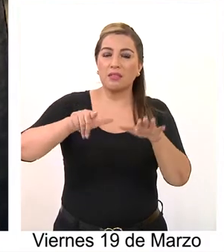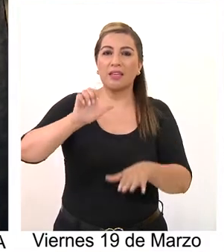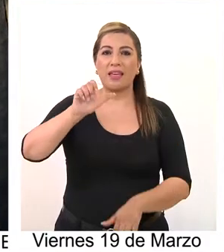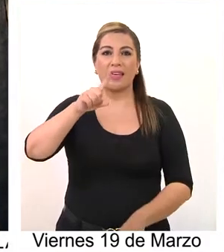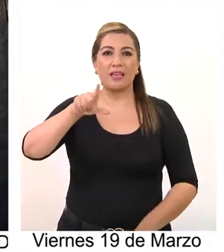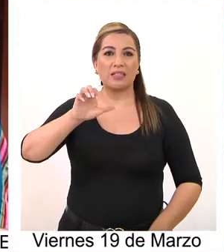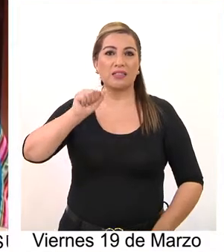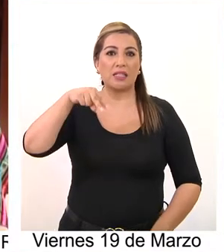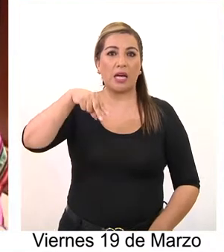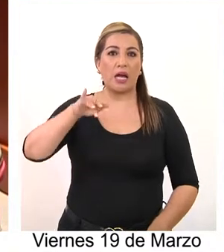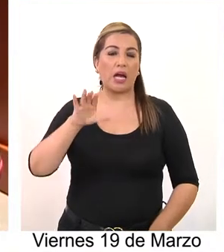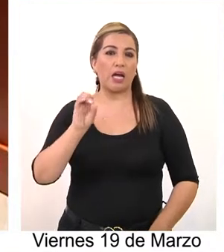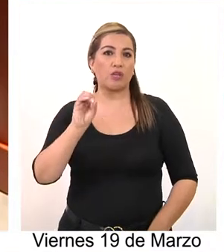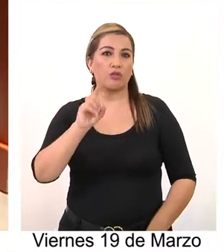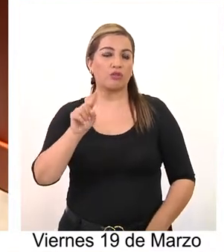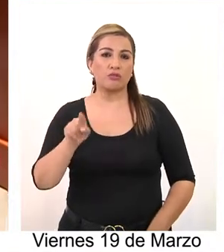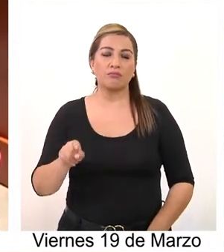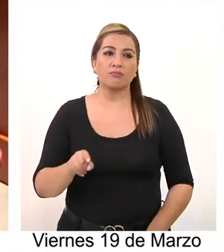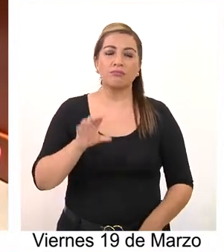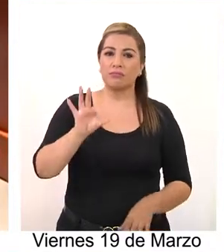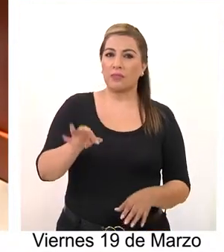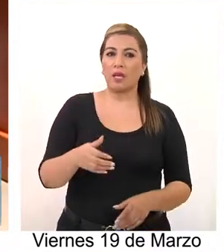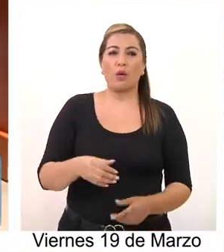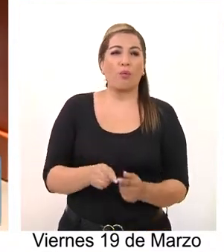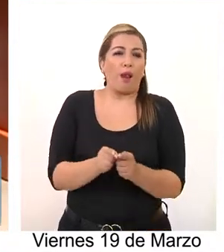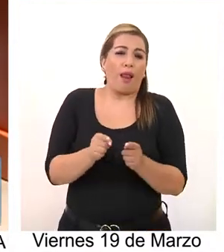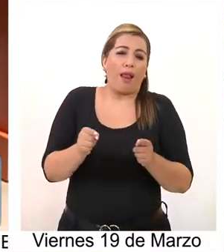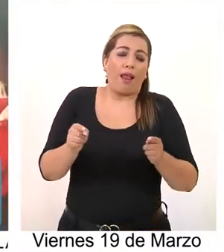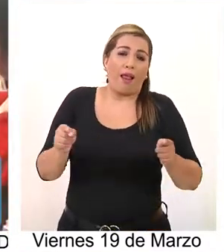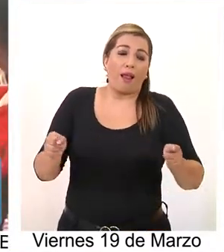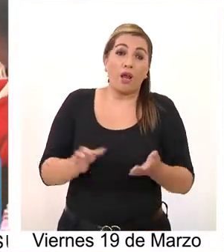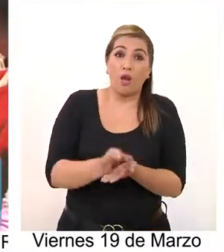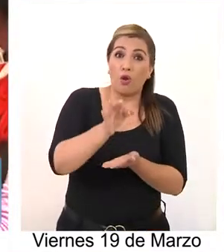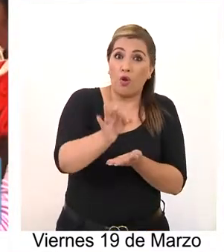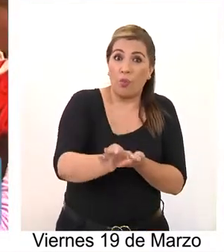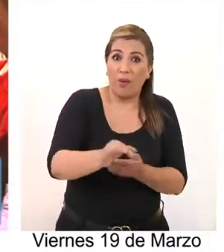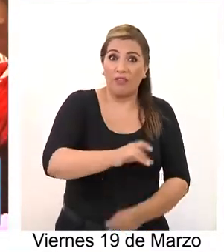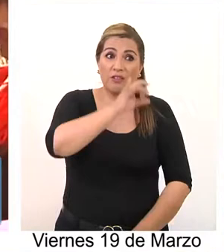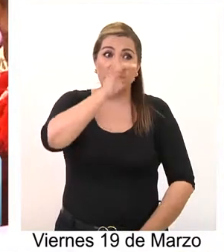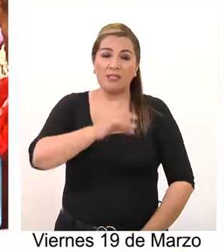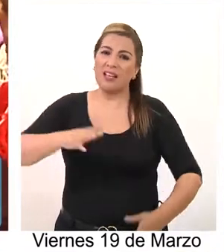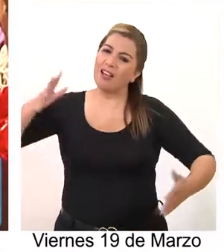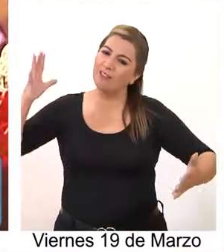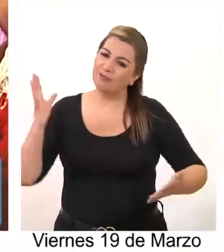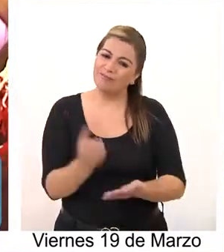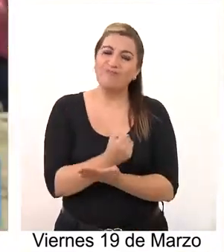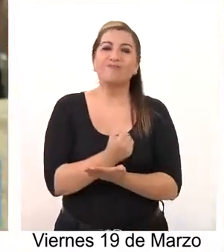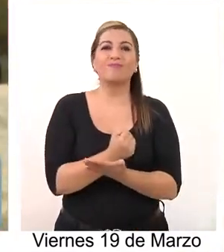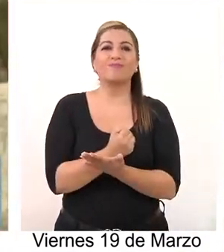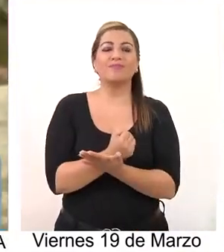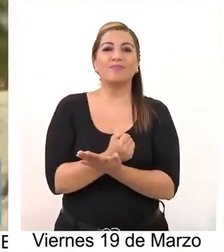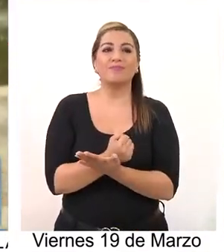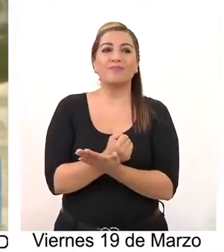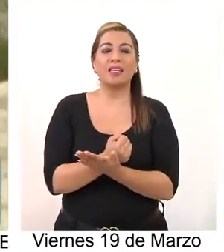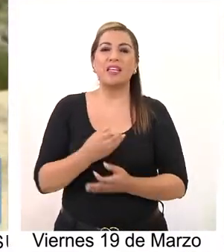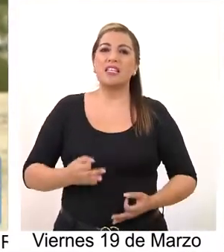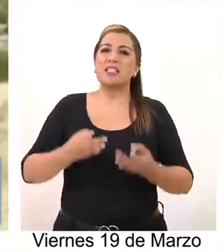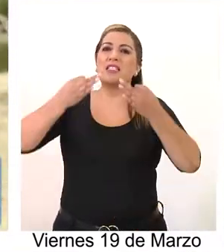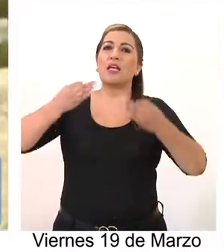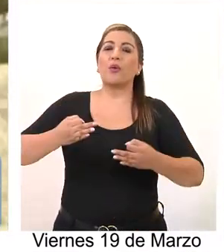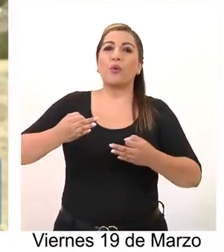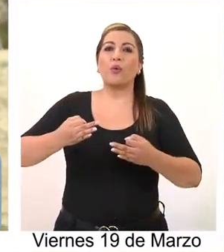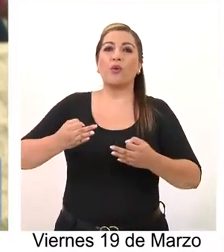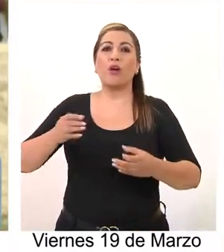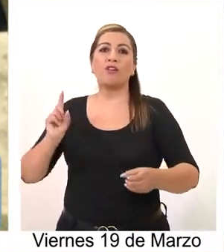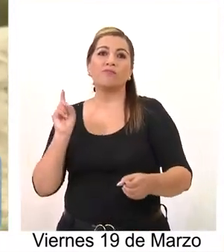17 escaños reservados. Tras una larga disputa, los pueblos originarios de Chile lograron esta hazaña,